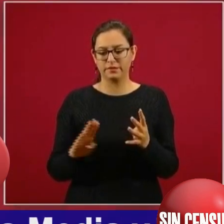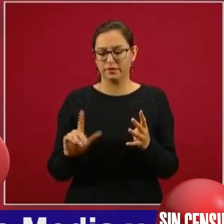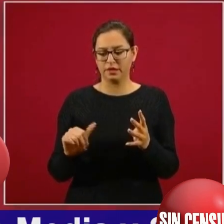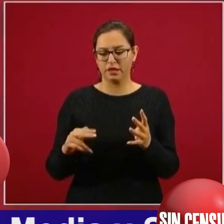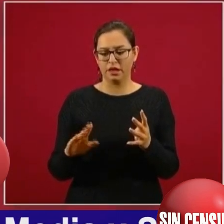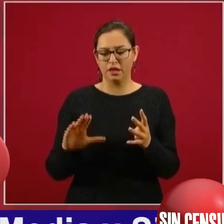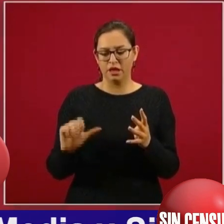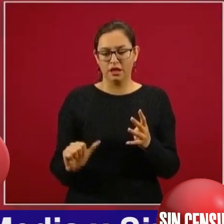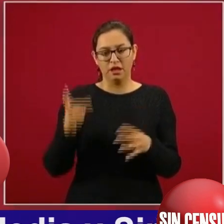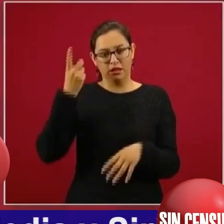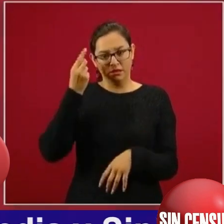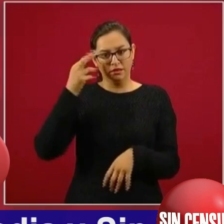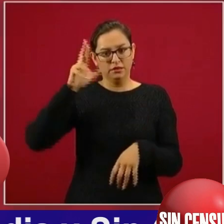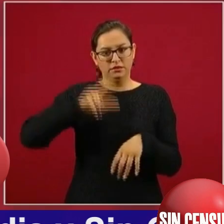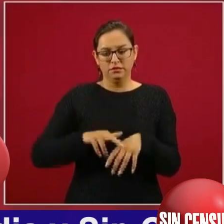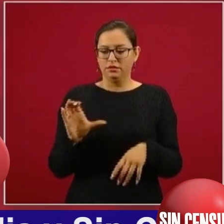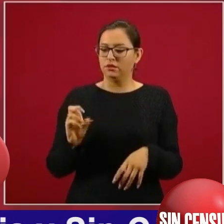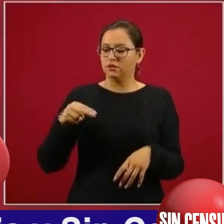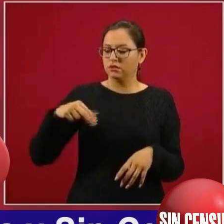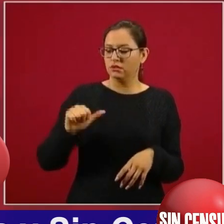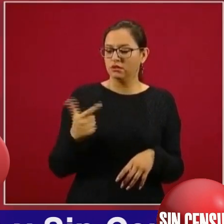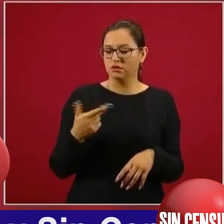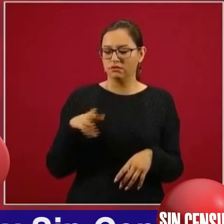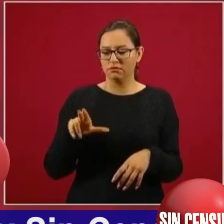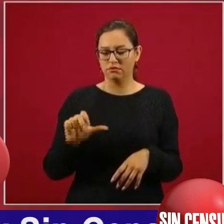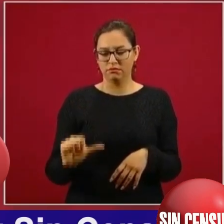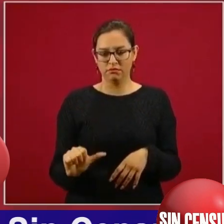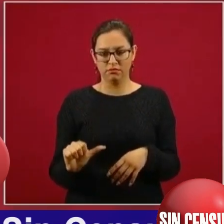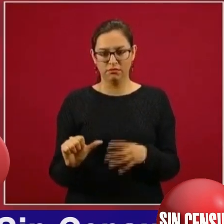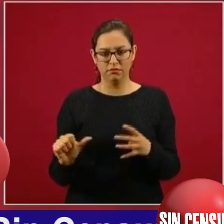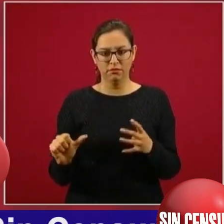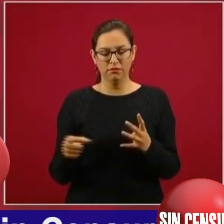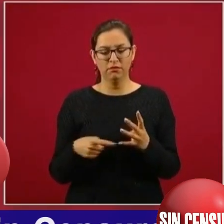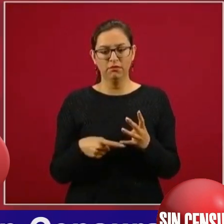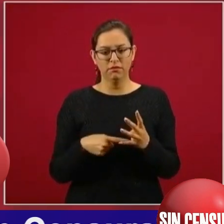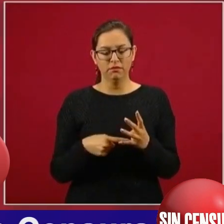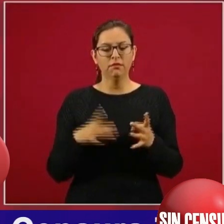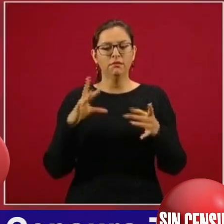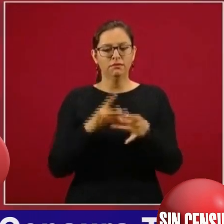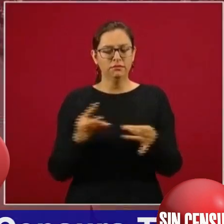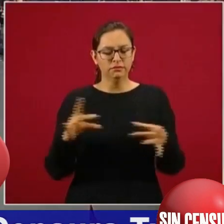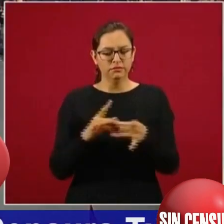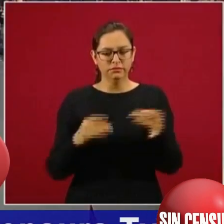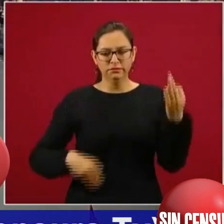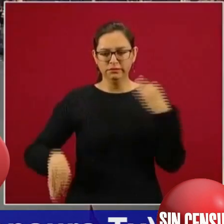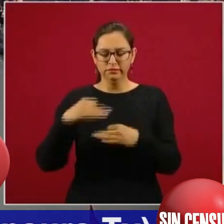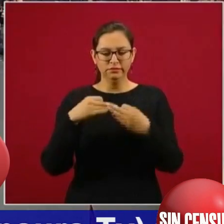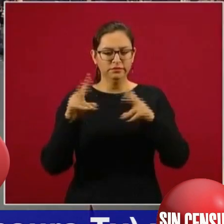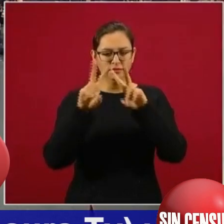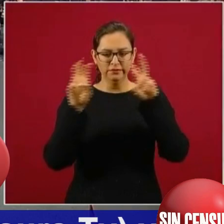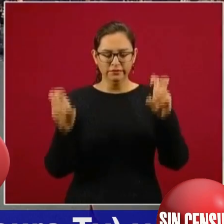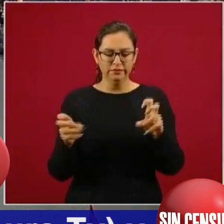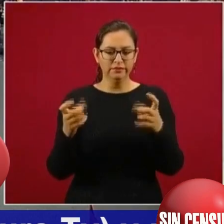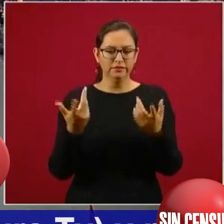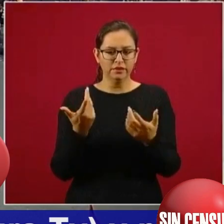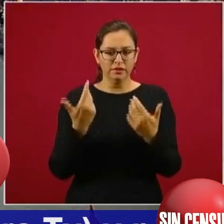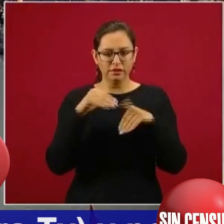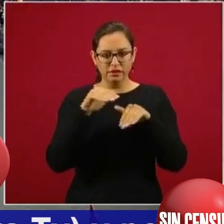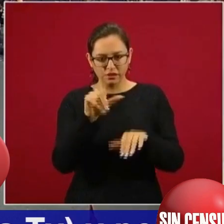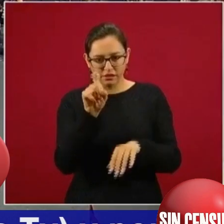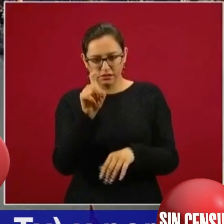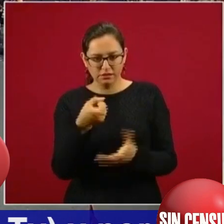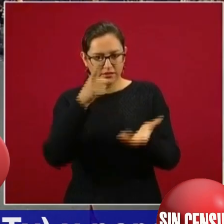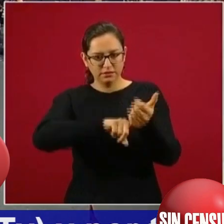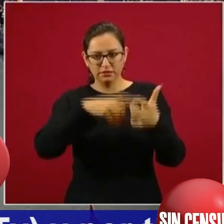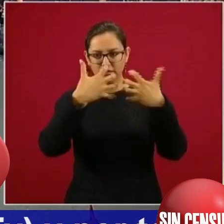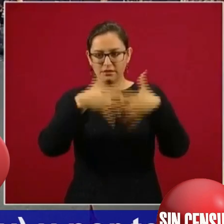Jiménez, directora de Conagua, porque se va a explicar sobre el manejo del agua en la